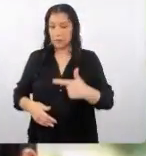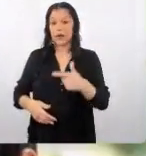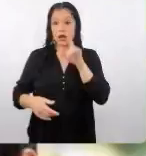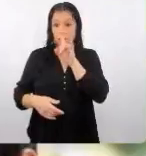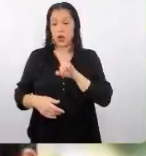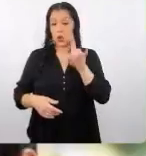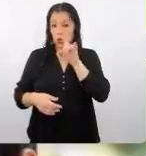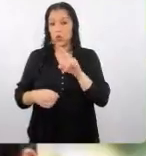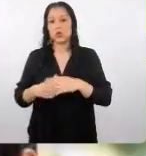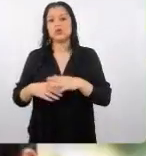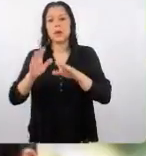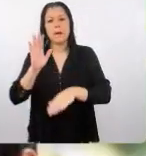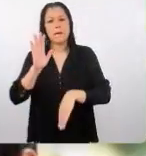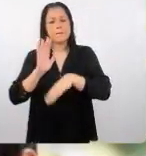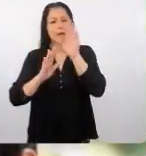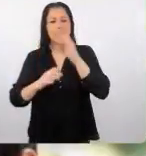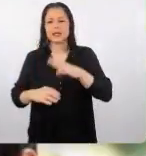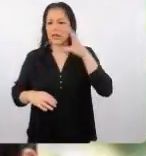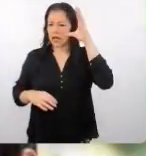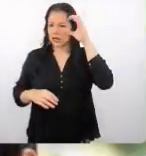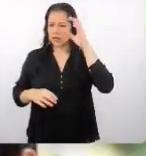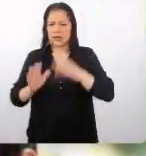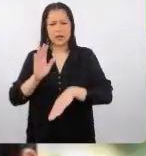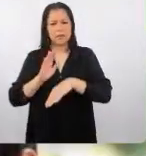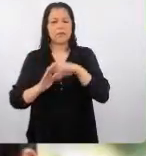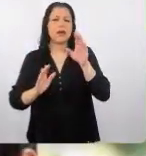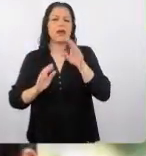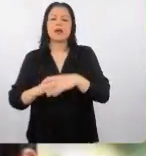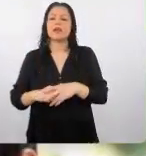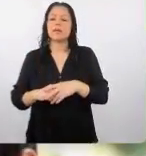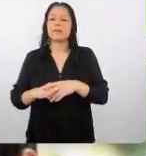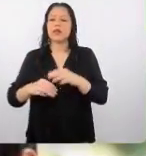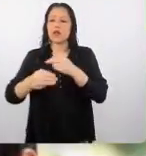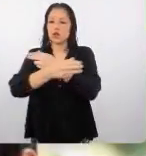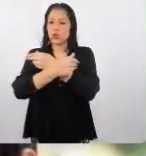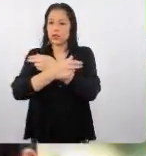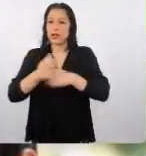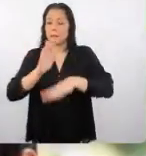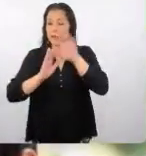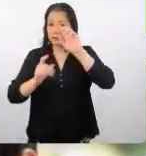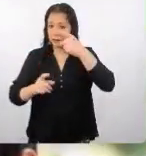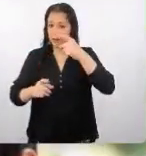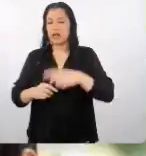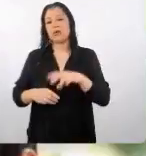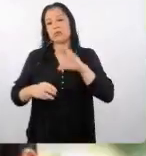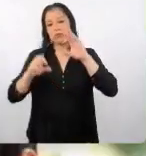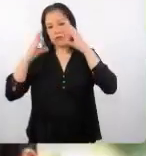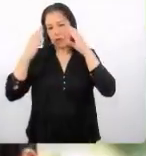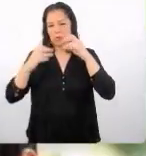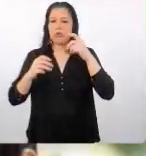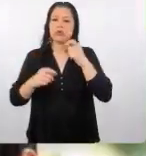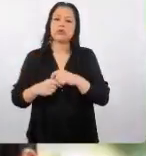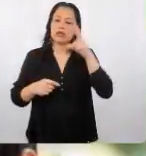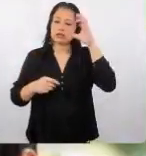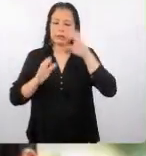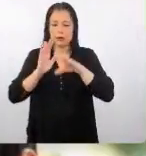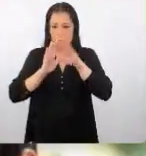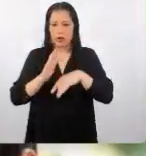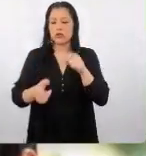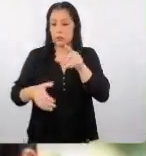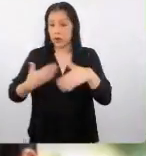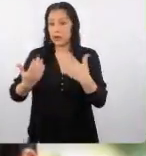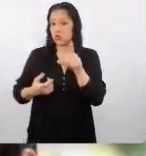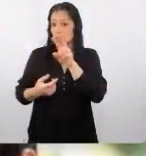supera incluso a instagram y a facebook entonces son algunas herramientas que podamos utilizar para poder llegar a este turista